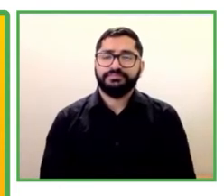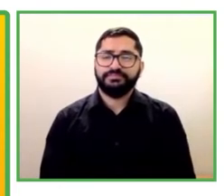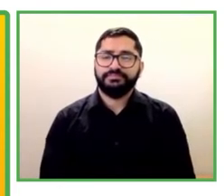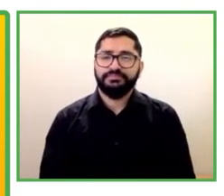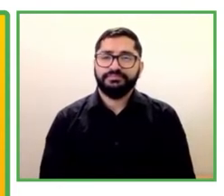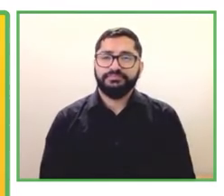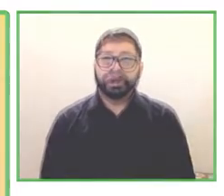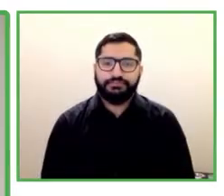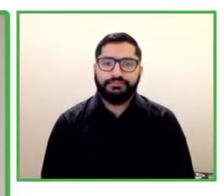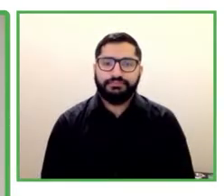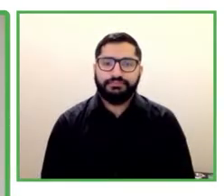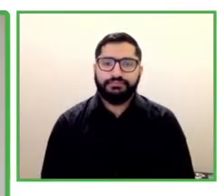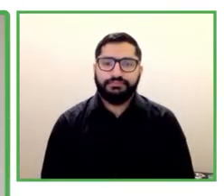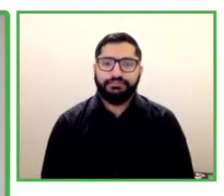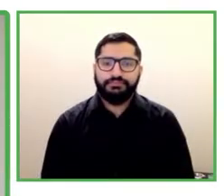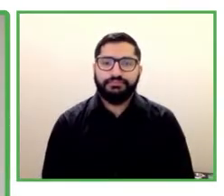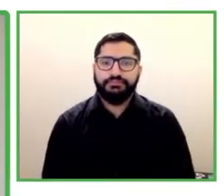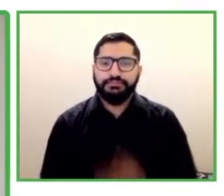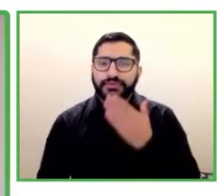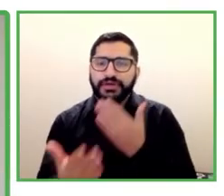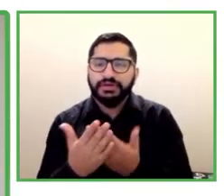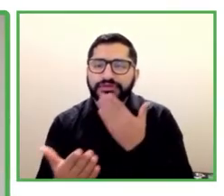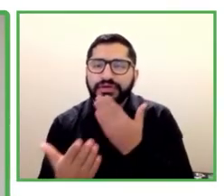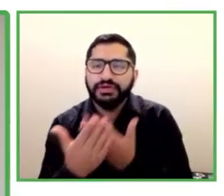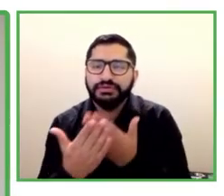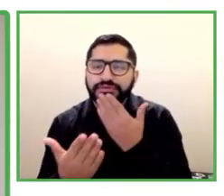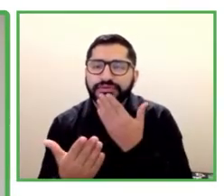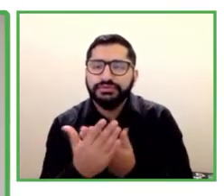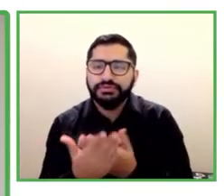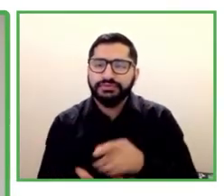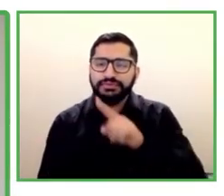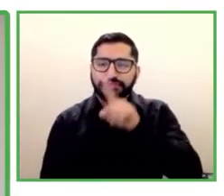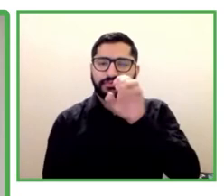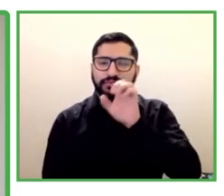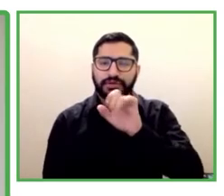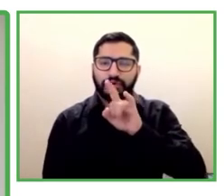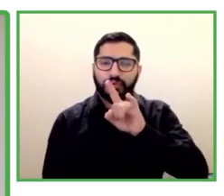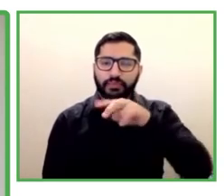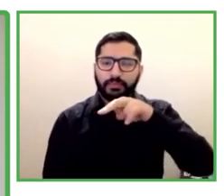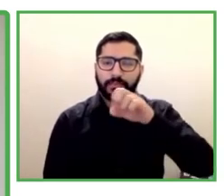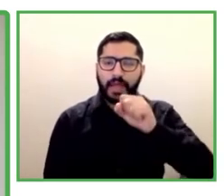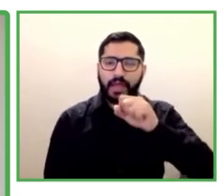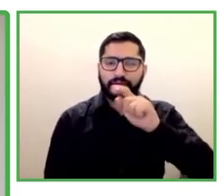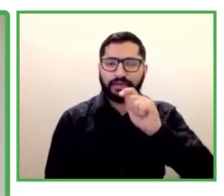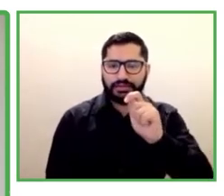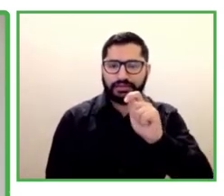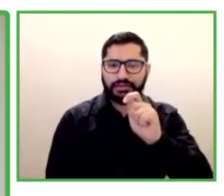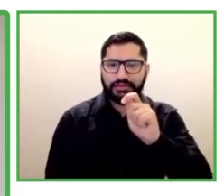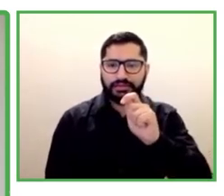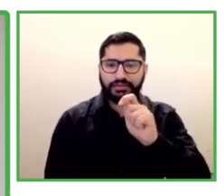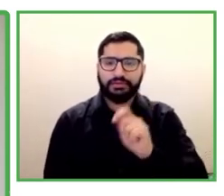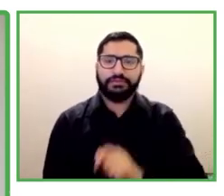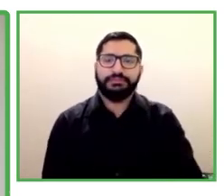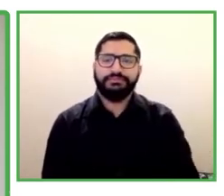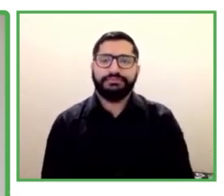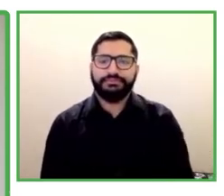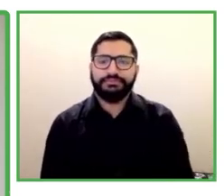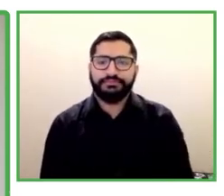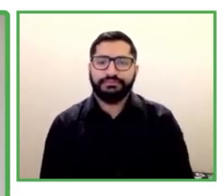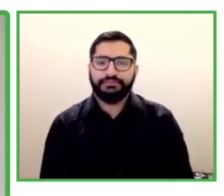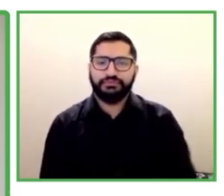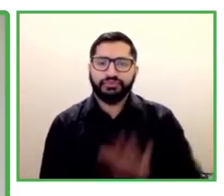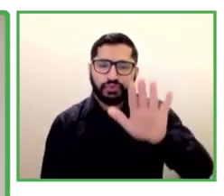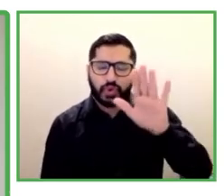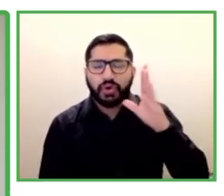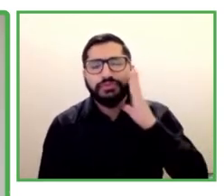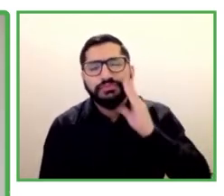Muchas gracias, Nate, por compartirnos tu experiencia que creo que representa perfectamente el poder